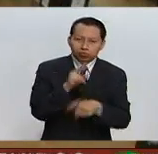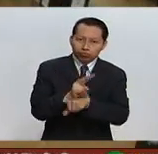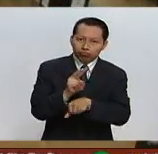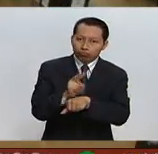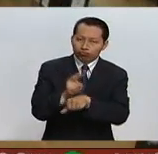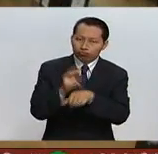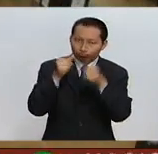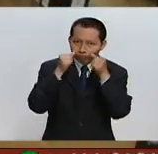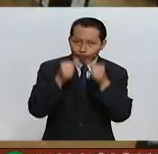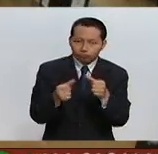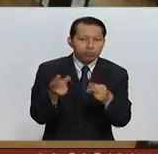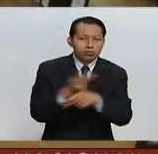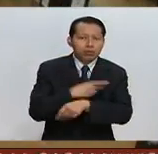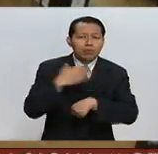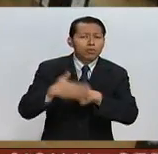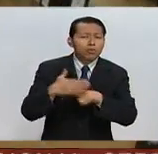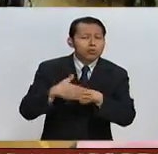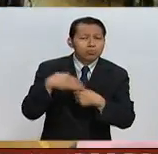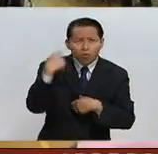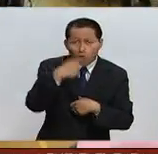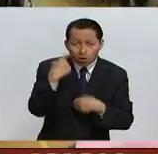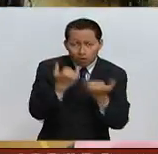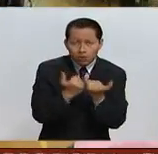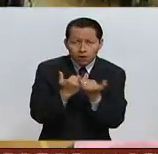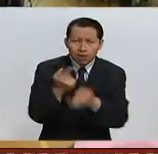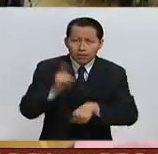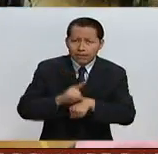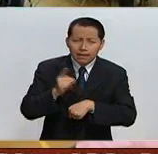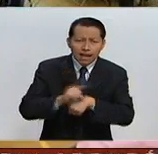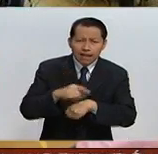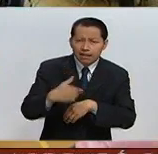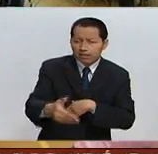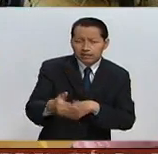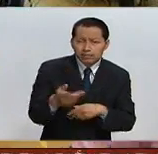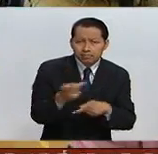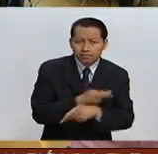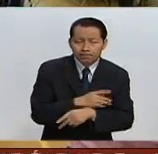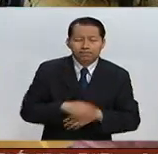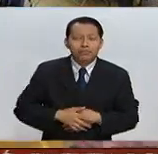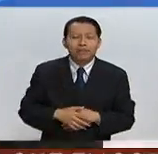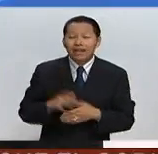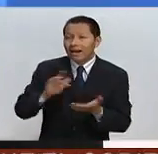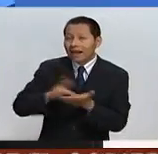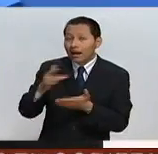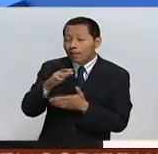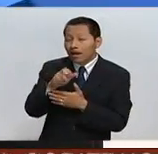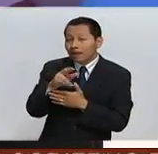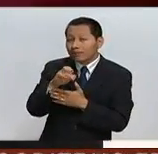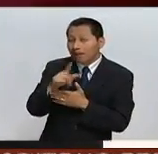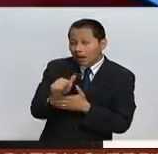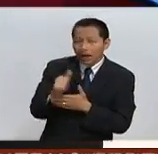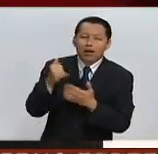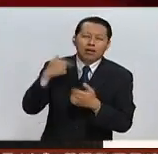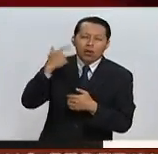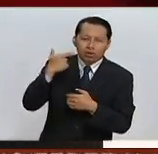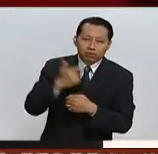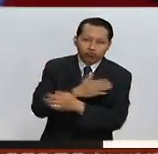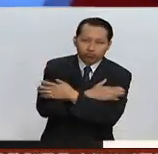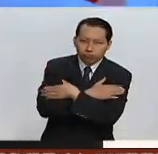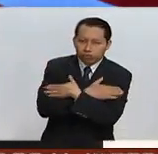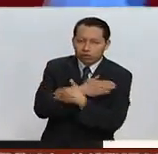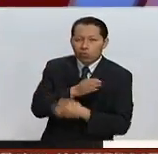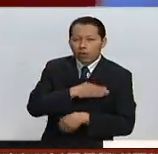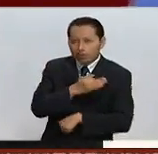espera en las próximas horas y desde luego en los próximos días. Gracias Marcela Gutiérrez, corresponsal de Notimex en Londres. Un fuerte abrazo, buenas tardes,